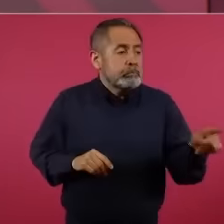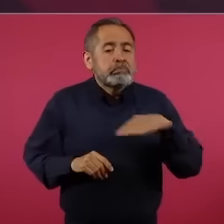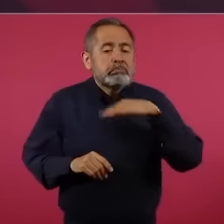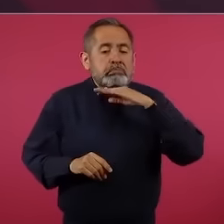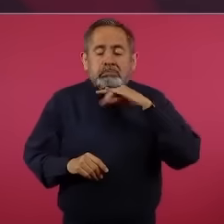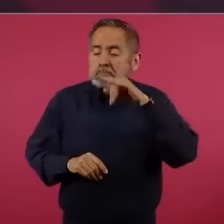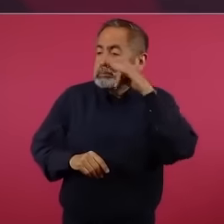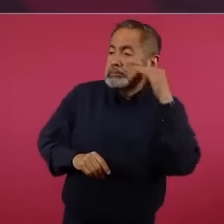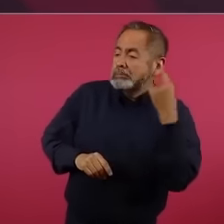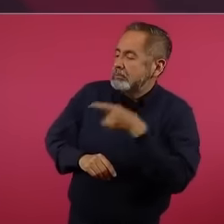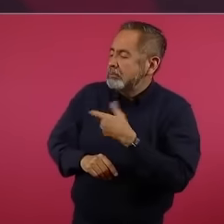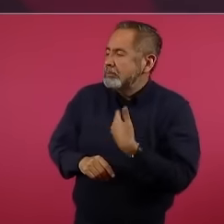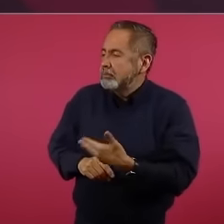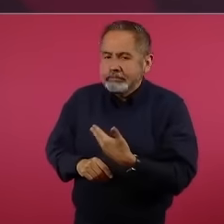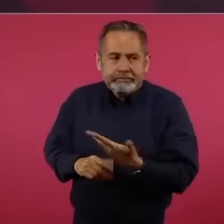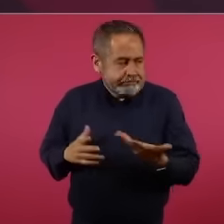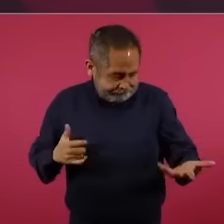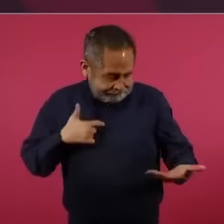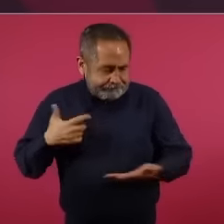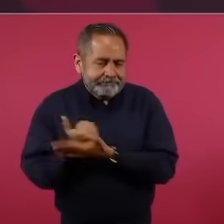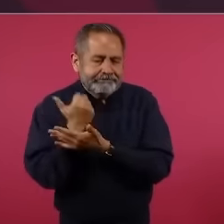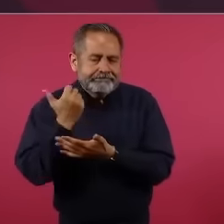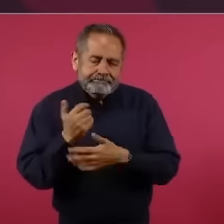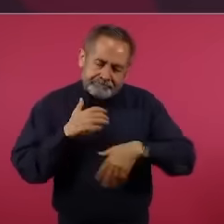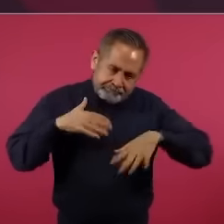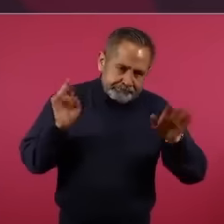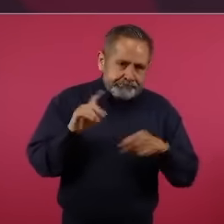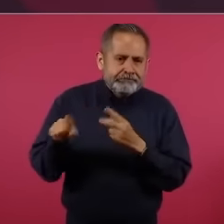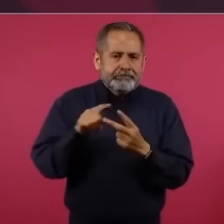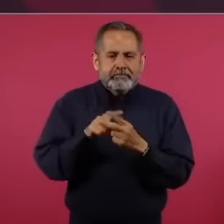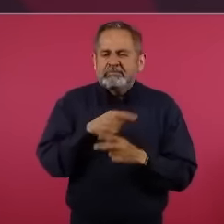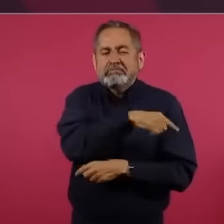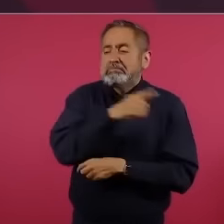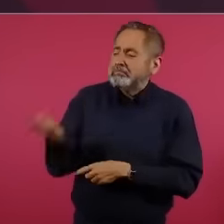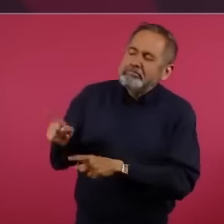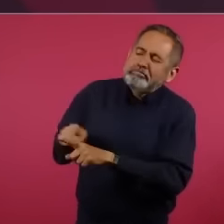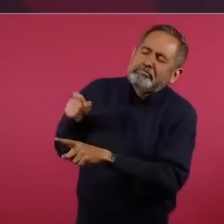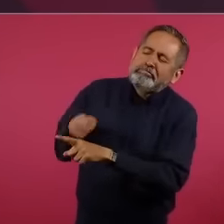Y la segunda, que hasta se burlaron,